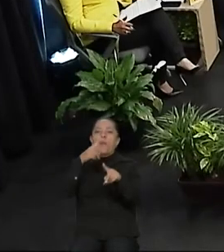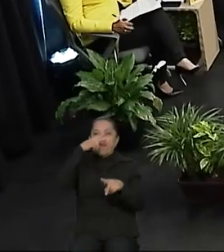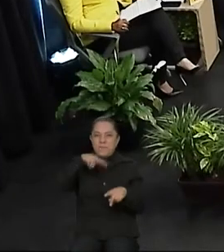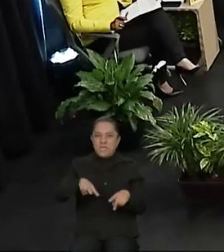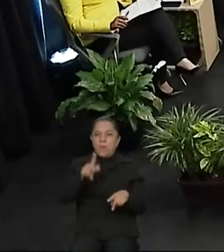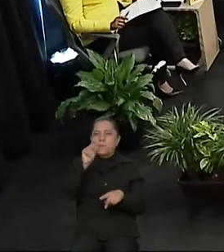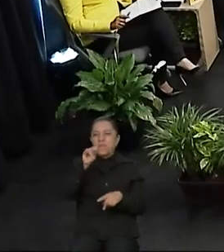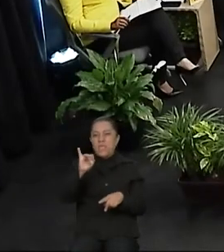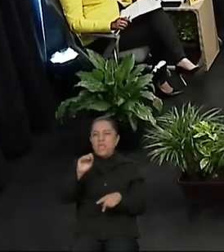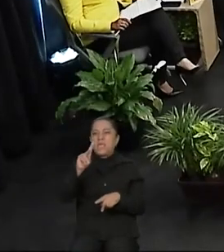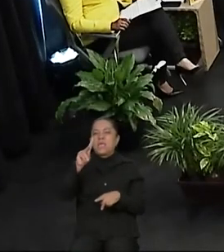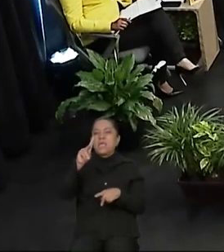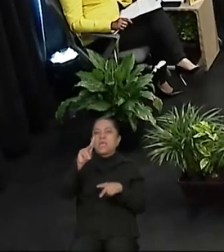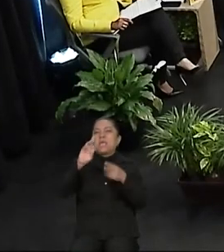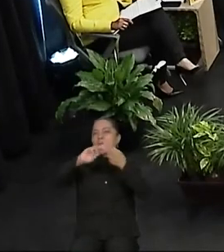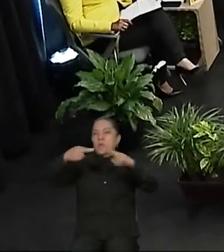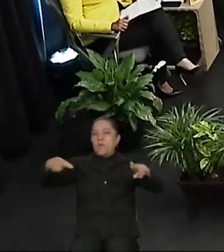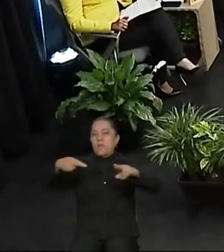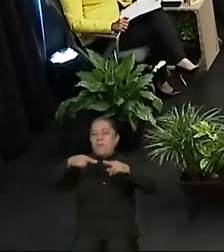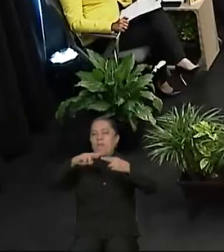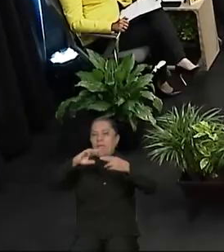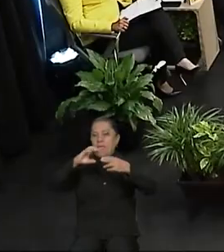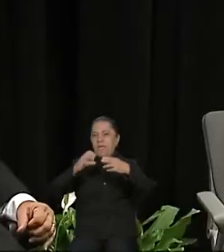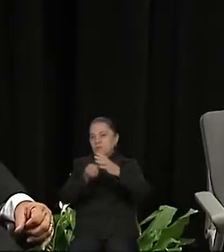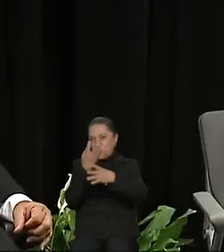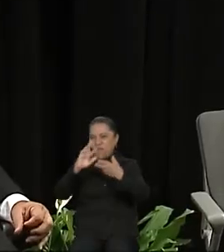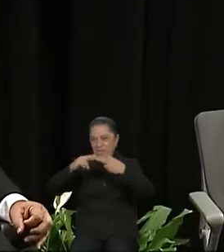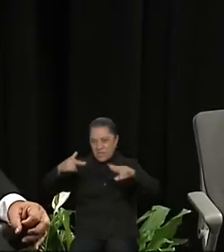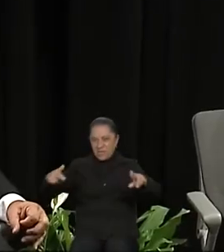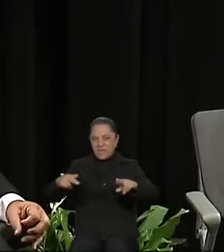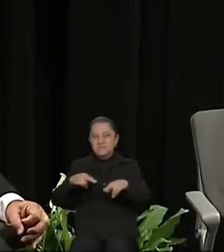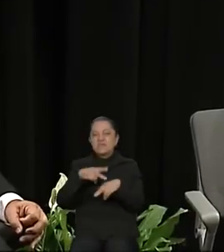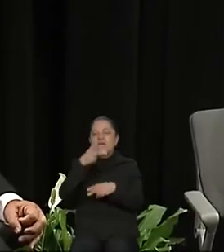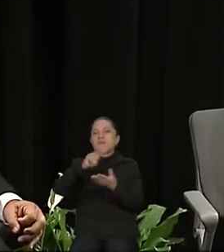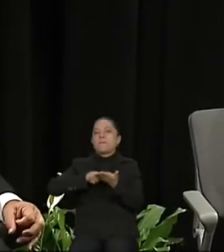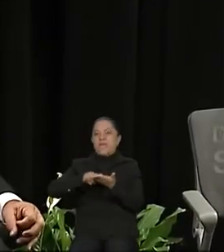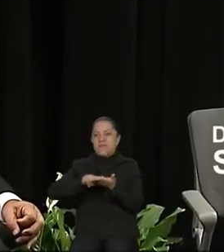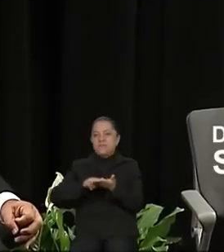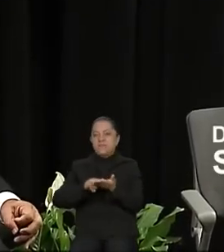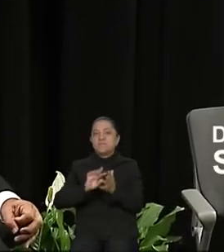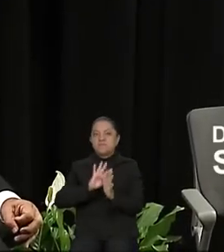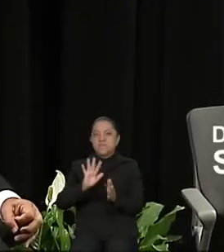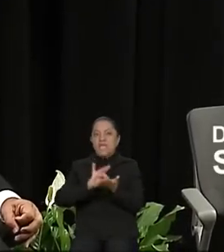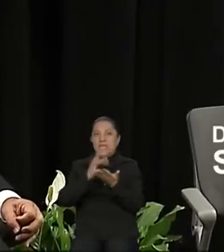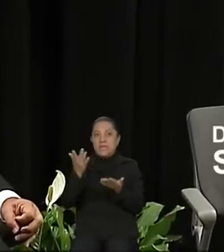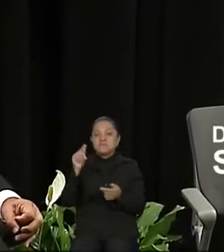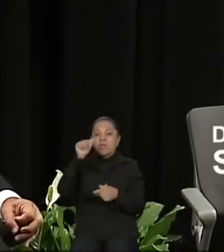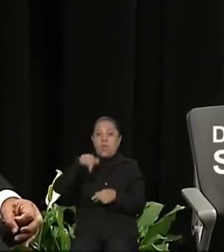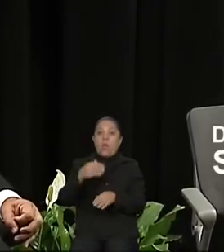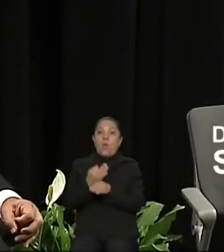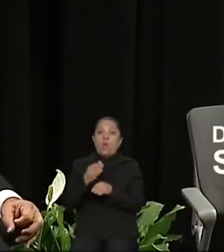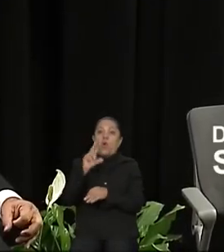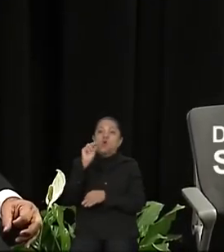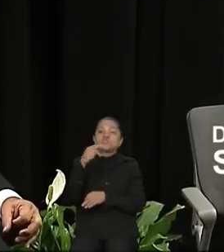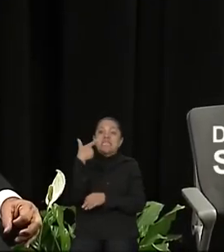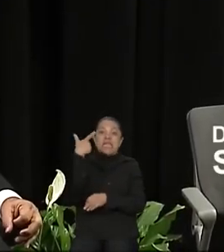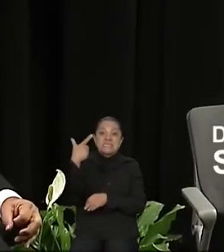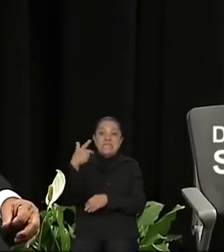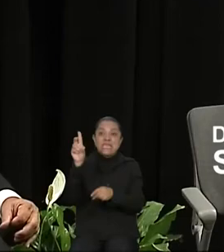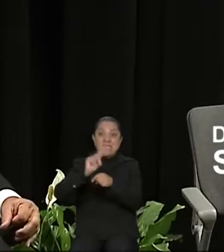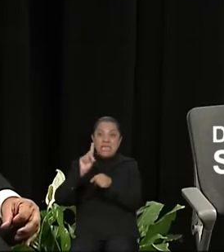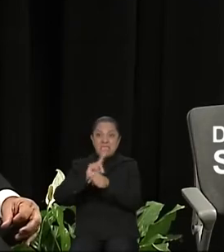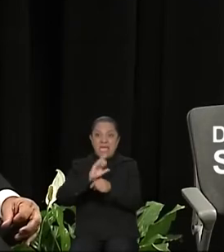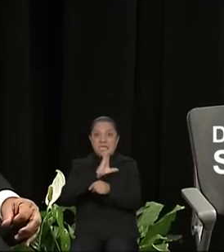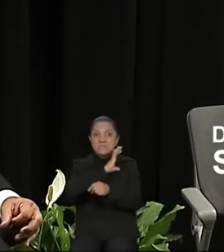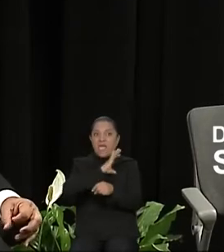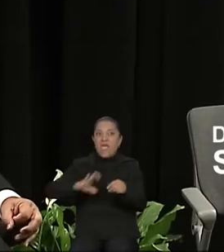minuto con 30 segundos. Muchas gracias. Cumplimos 87 días de campaña, mismos que me permitieron recorrer